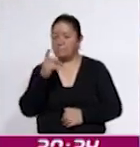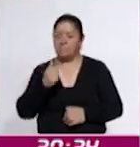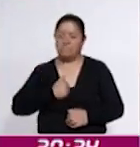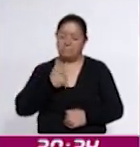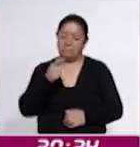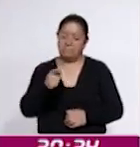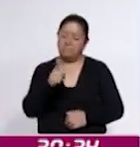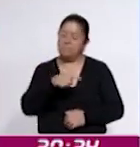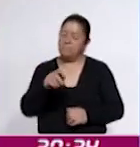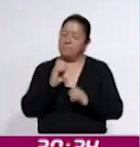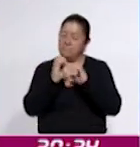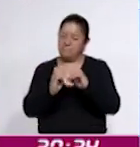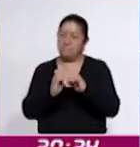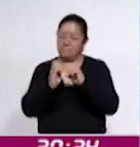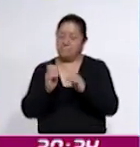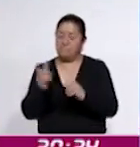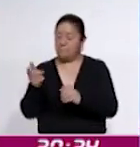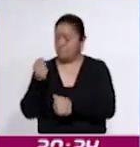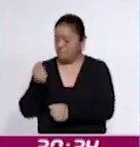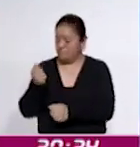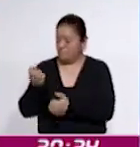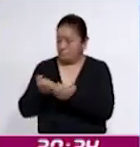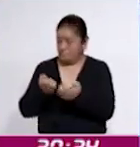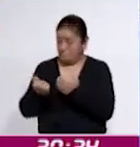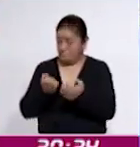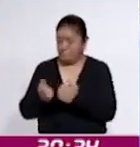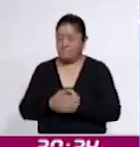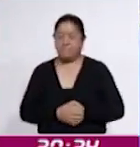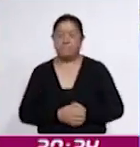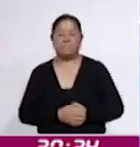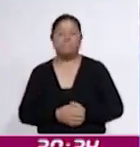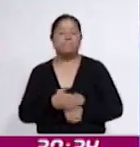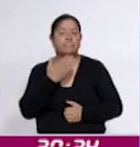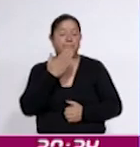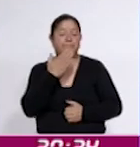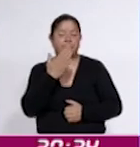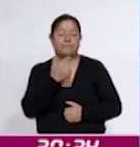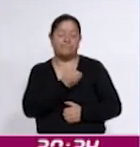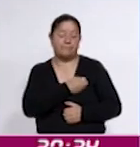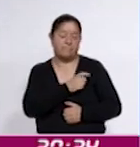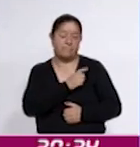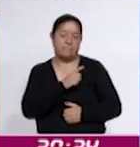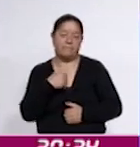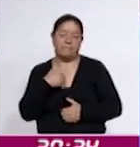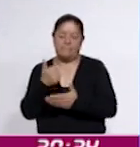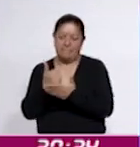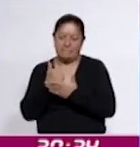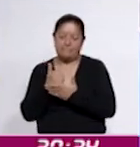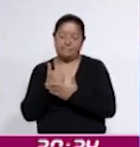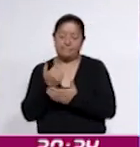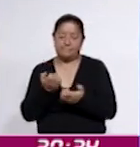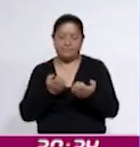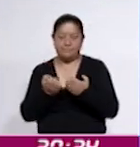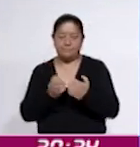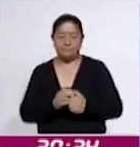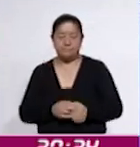de la actividad física. Está bien para la salud, que nos ayude un poquito a hacer ejercicio, porque muchas veces ya no hacemos nada,